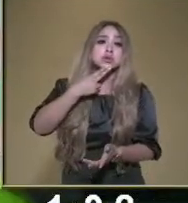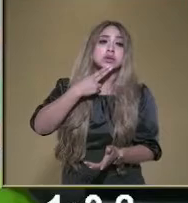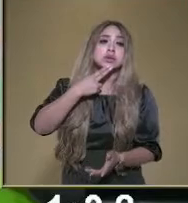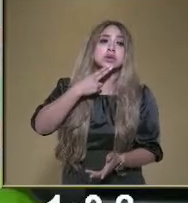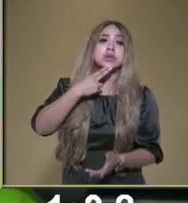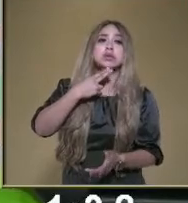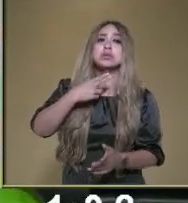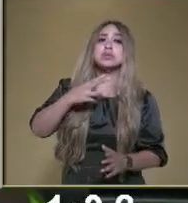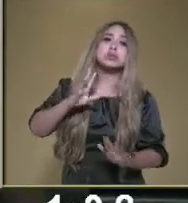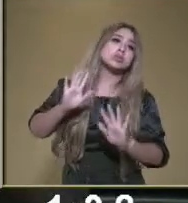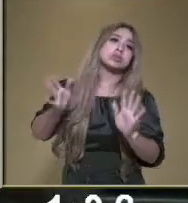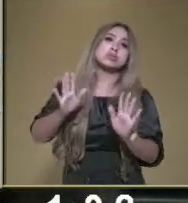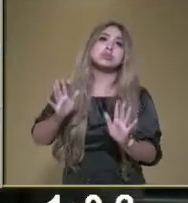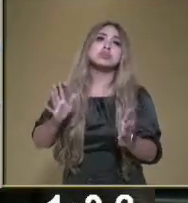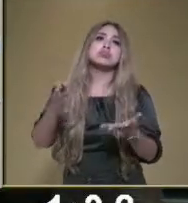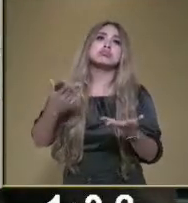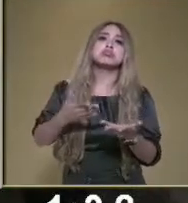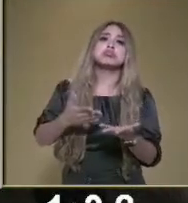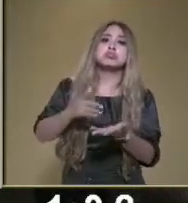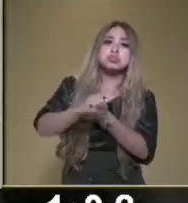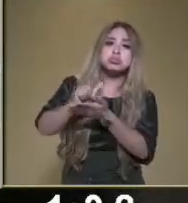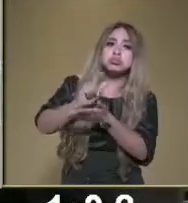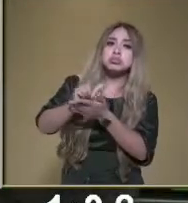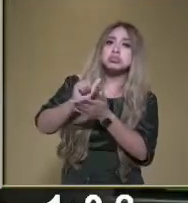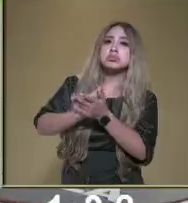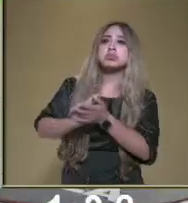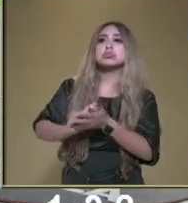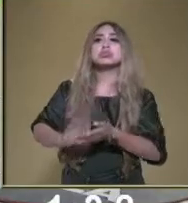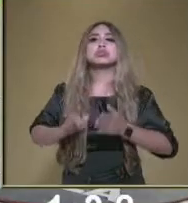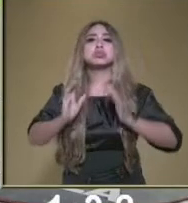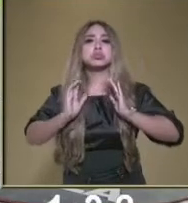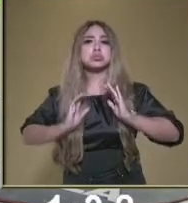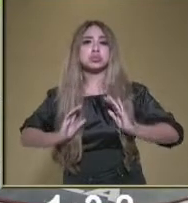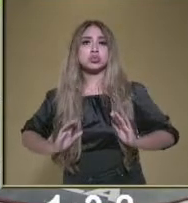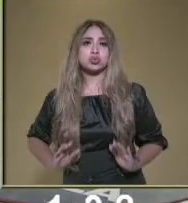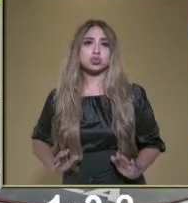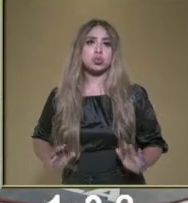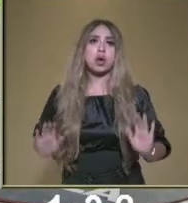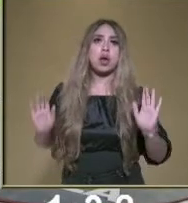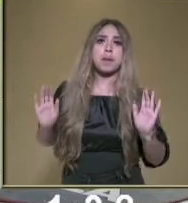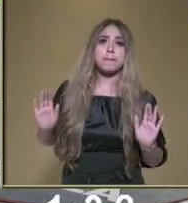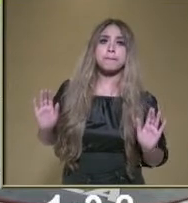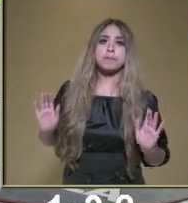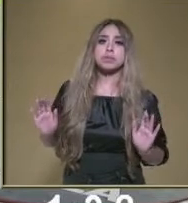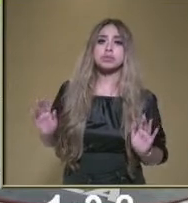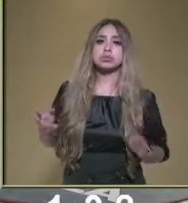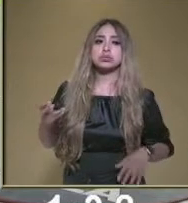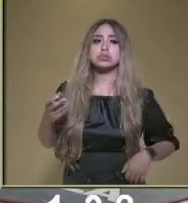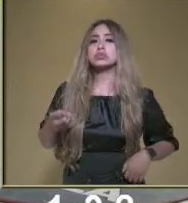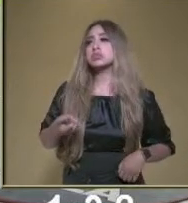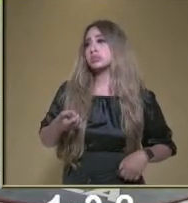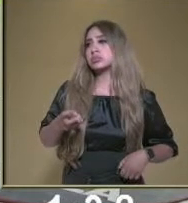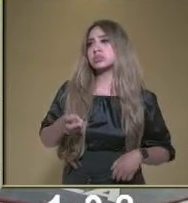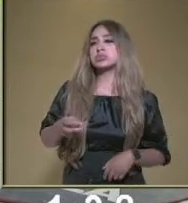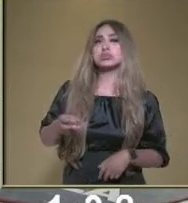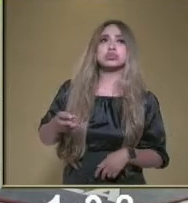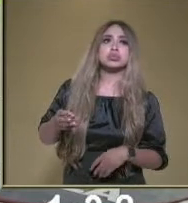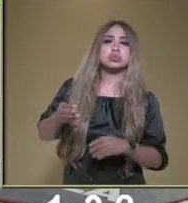Limpiarnos nuestro cuerpecito y para lavarnos las manos. Así, hace espuma.